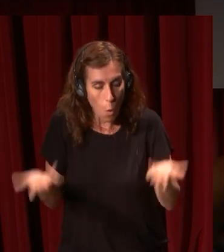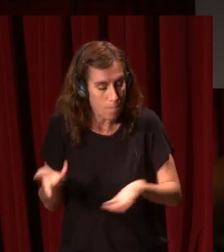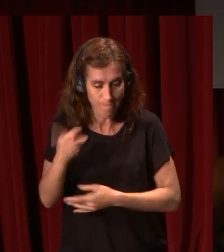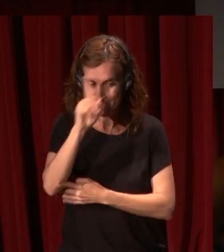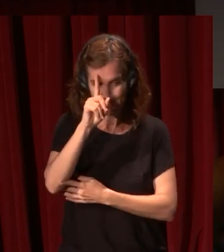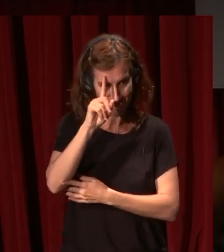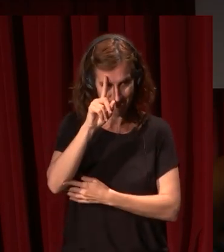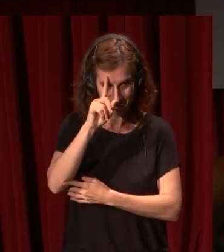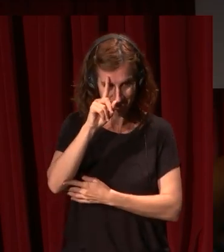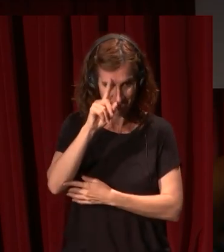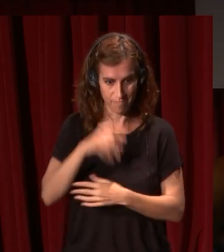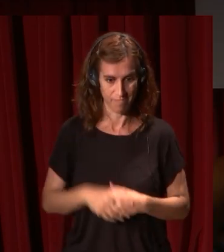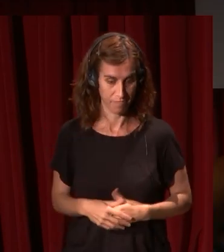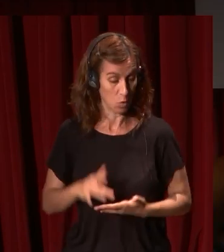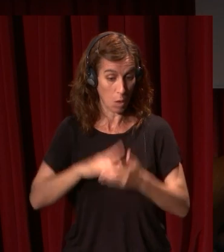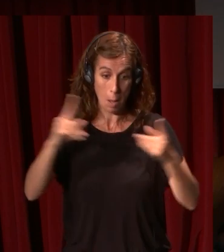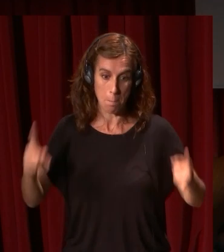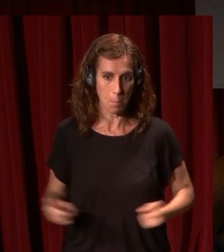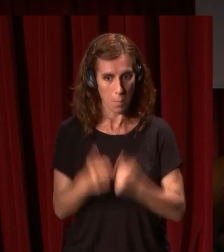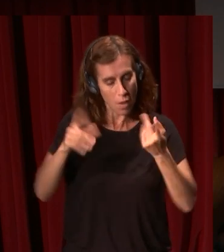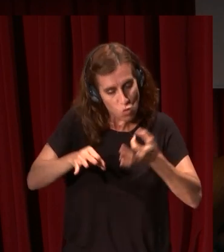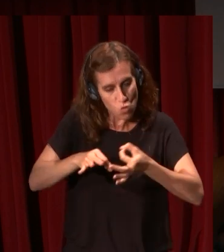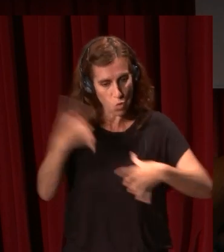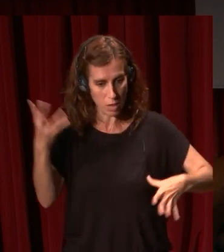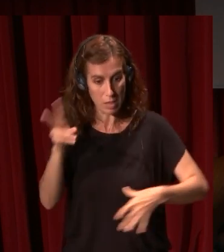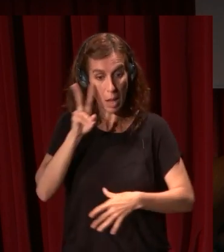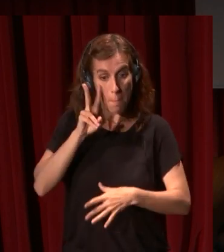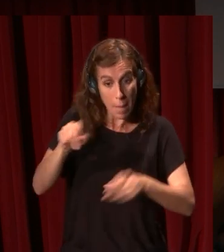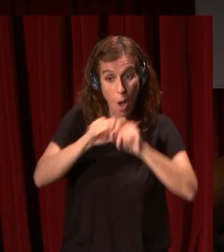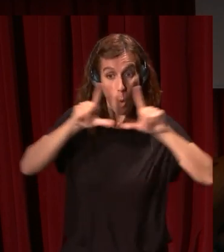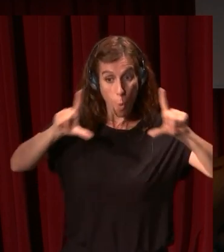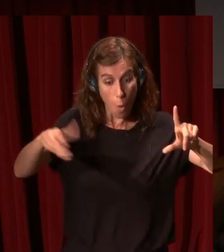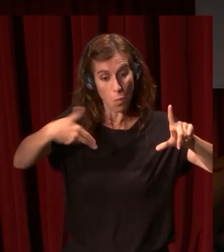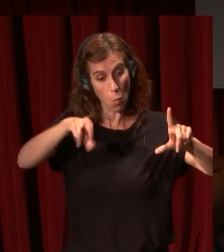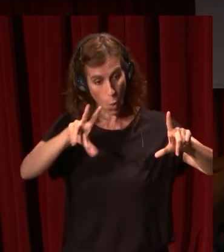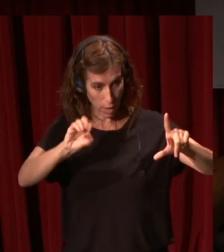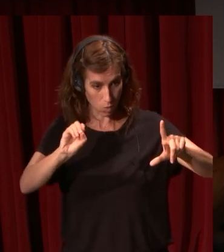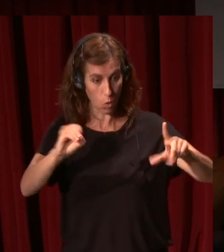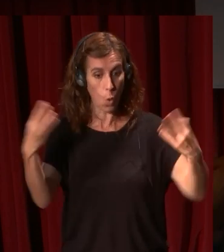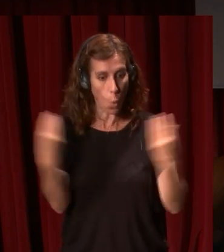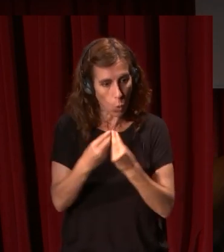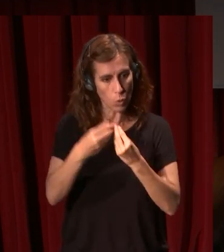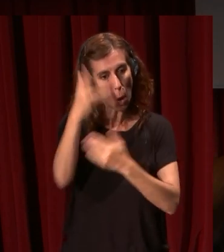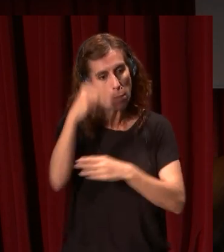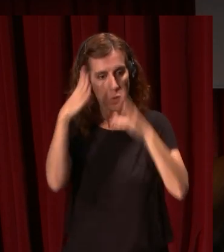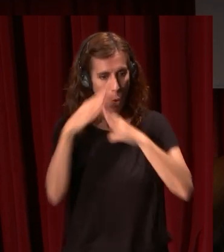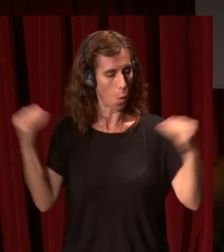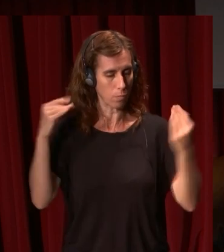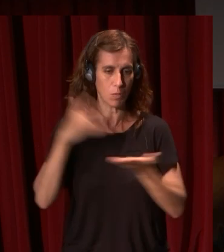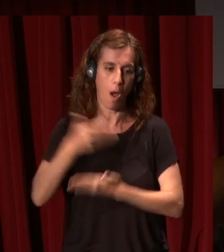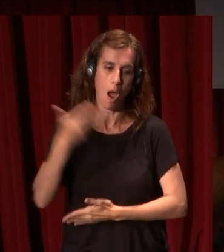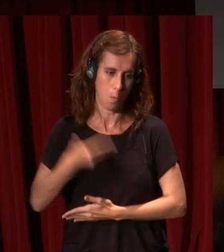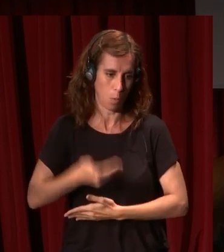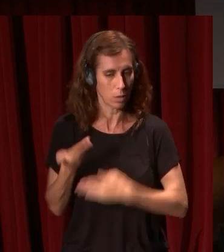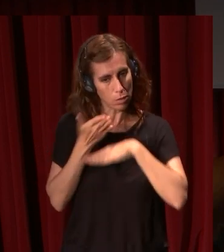pero es la primera vez que tenemos la suerte de poder ver cuadros de Murillo junto con pintura holandesa y me parecía que era importante poder